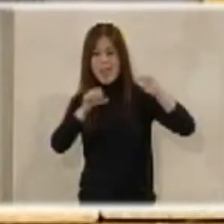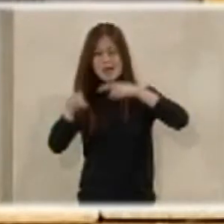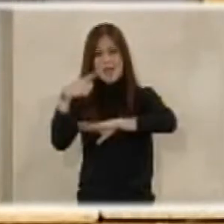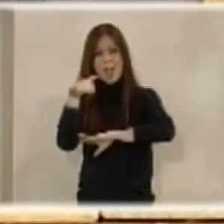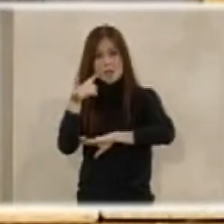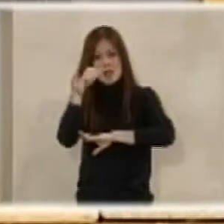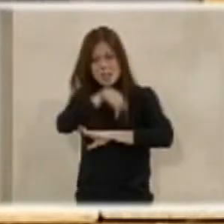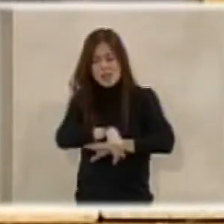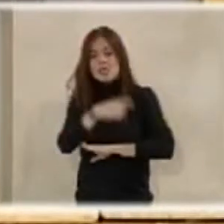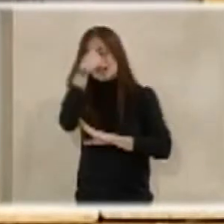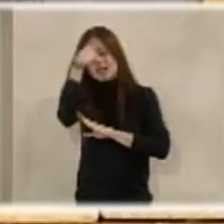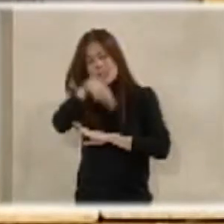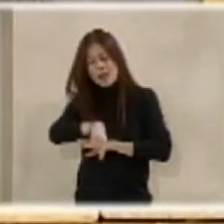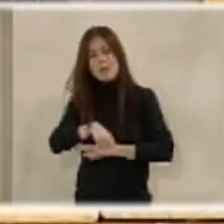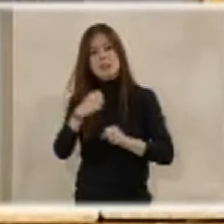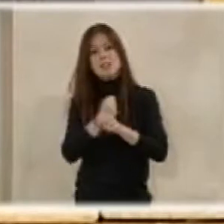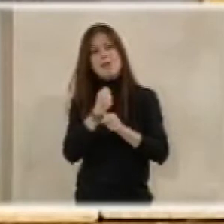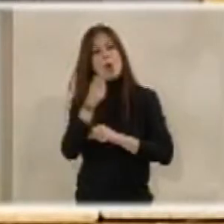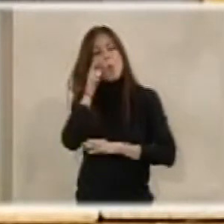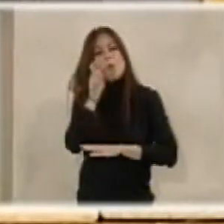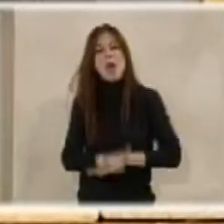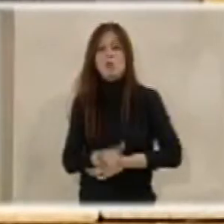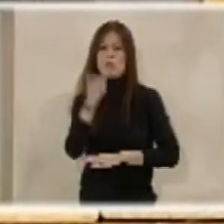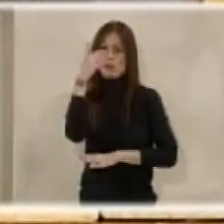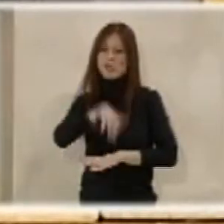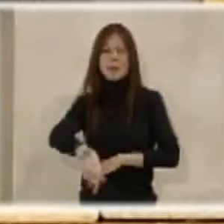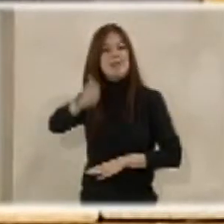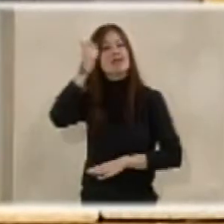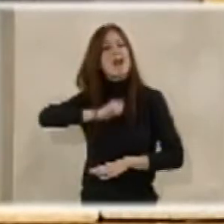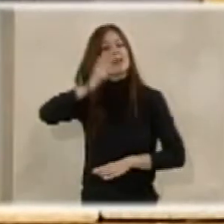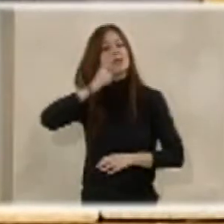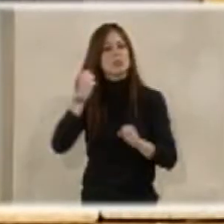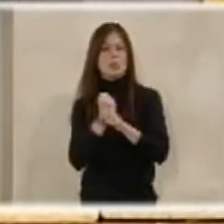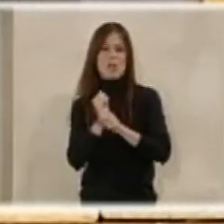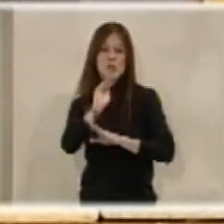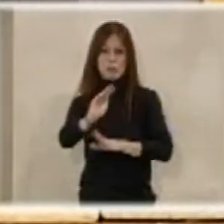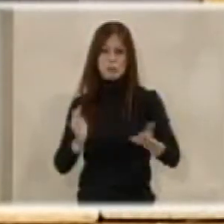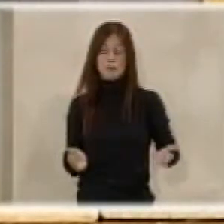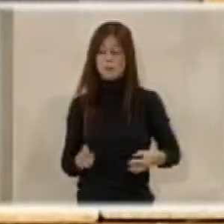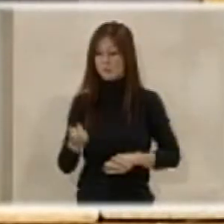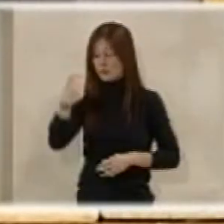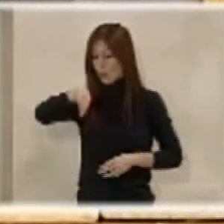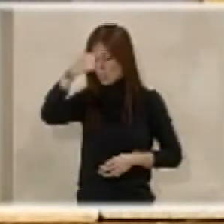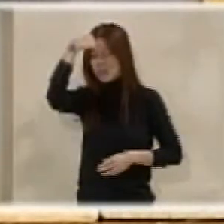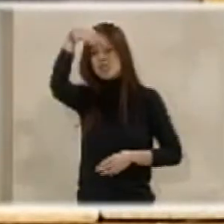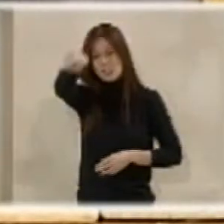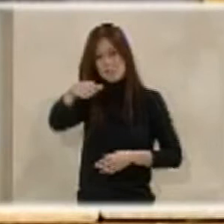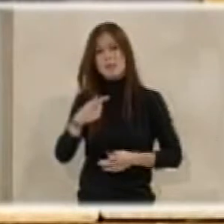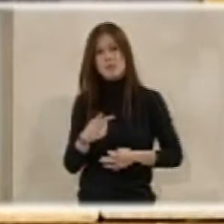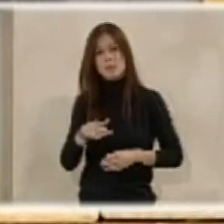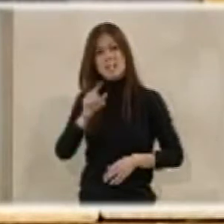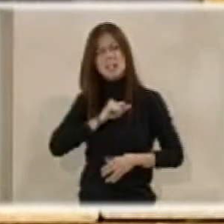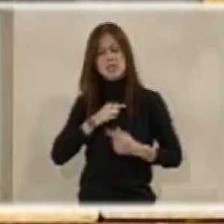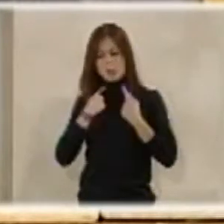y la labor humanitaria que están haciendo y el cariño con lo que lo están haciendo. Y sabemos también lo que es